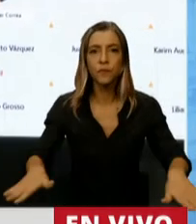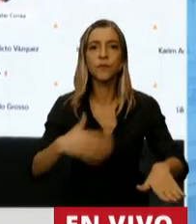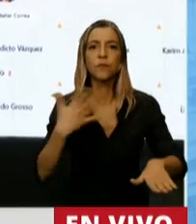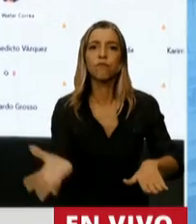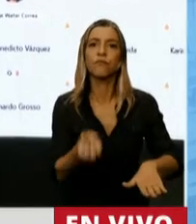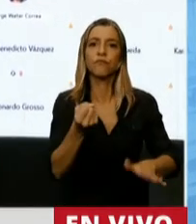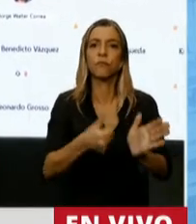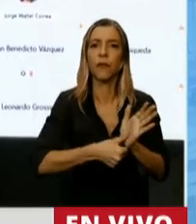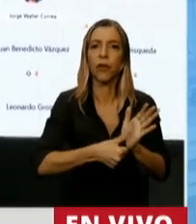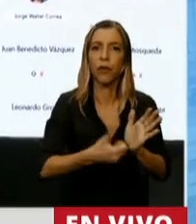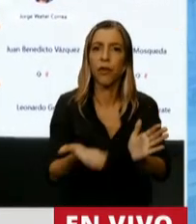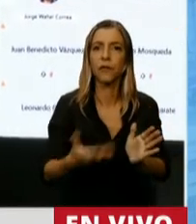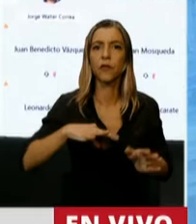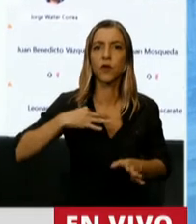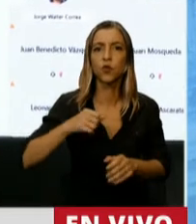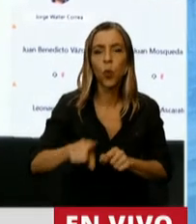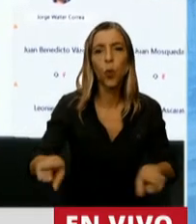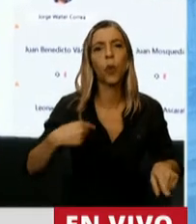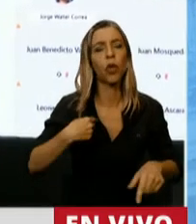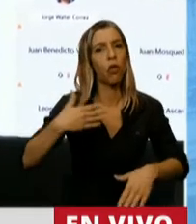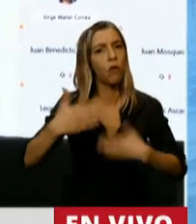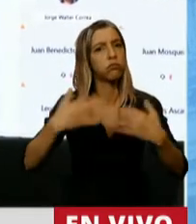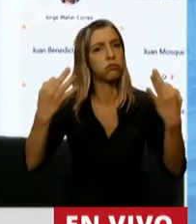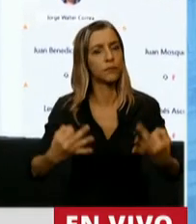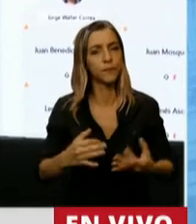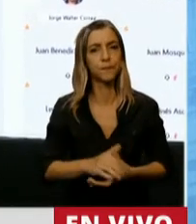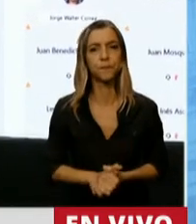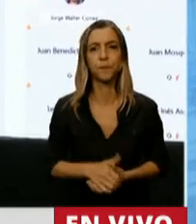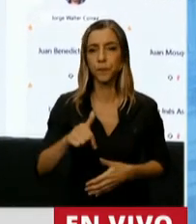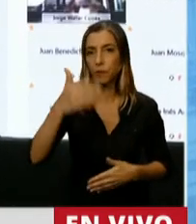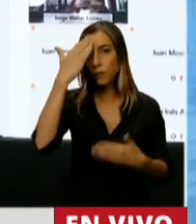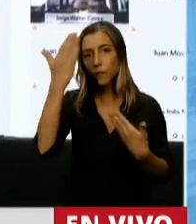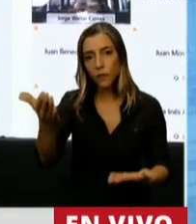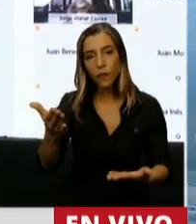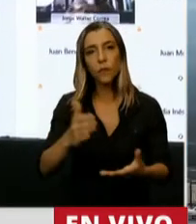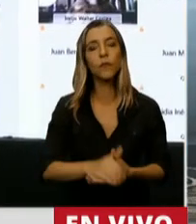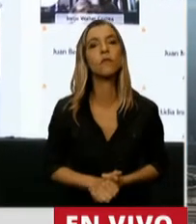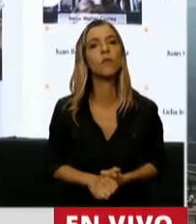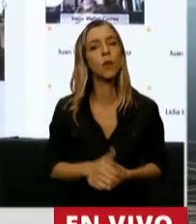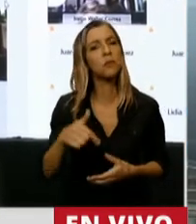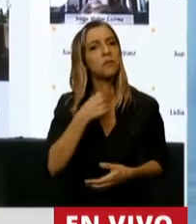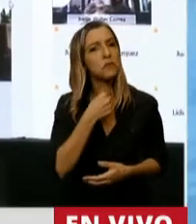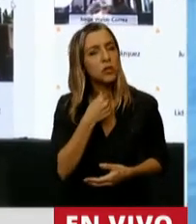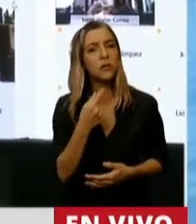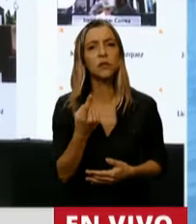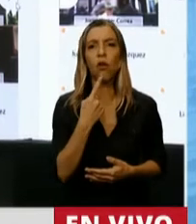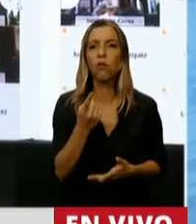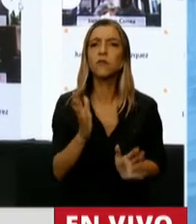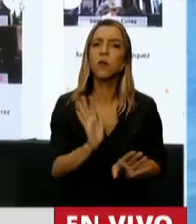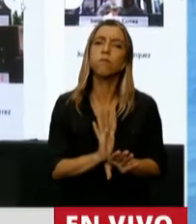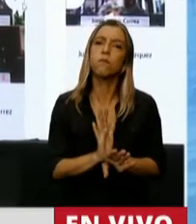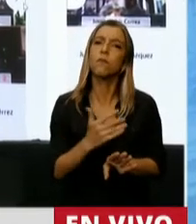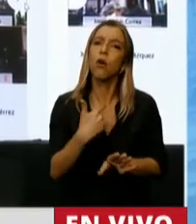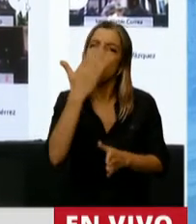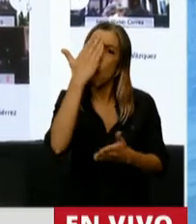niñas. En este momento es un homenaje particular, y es un homenaje a un técnico y un